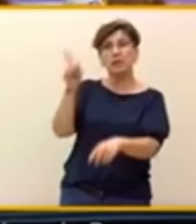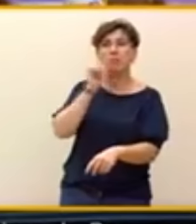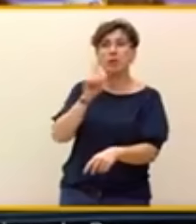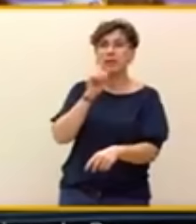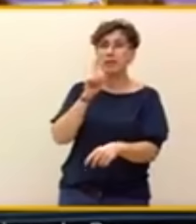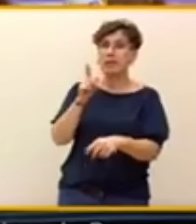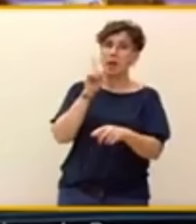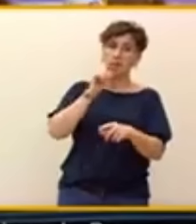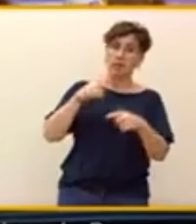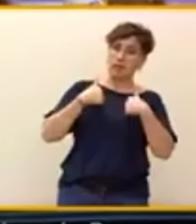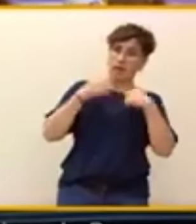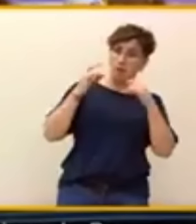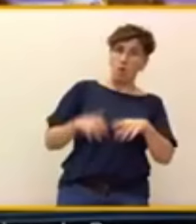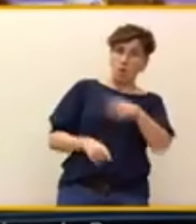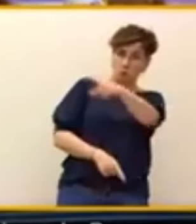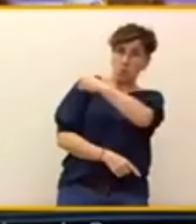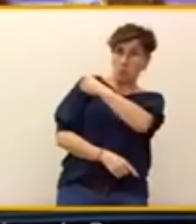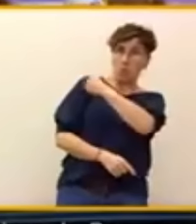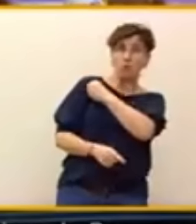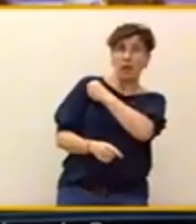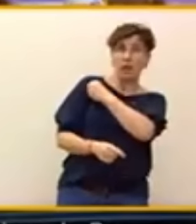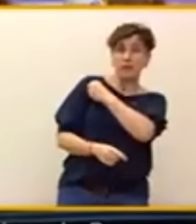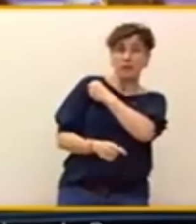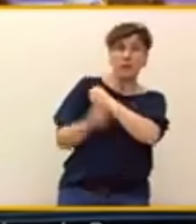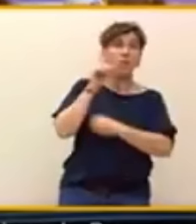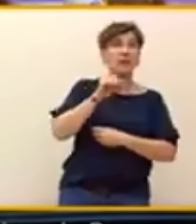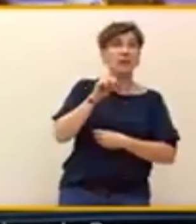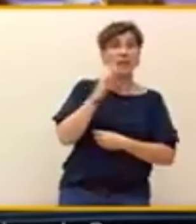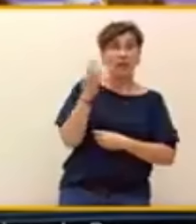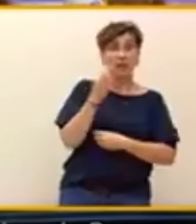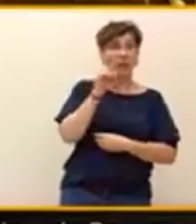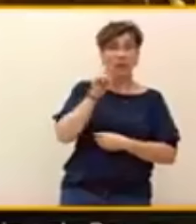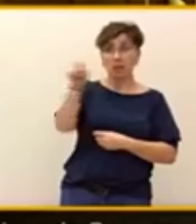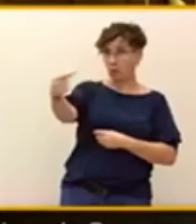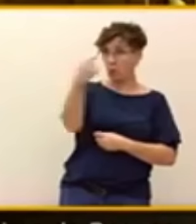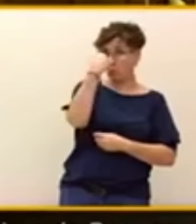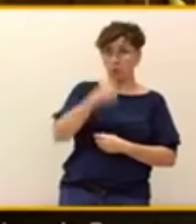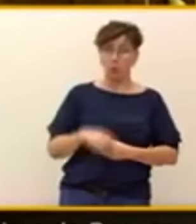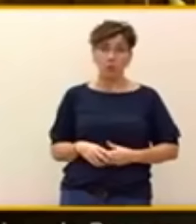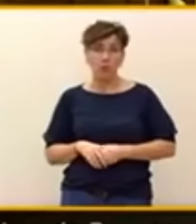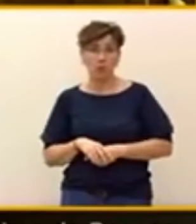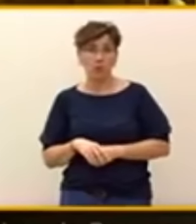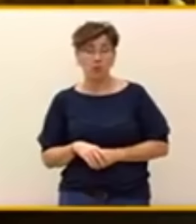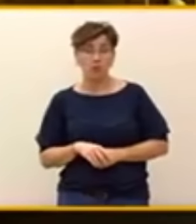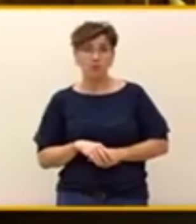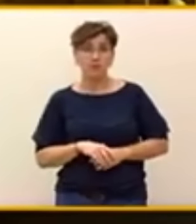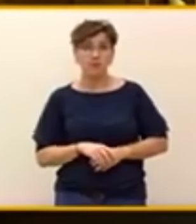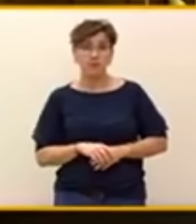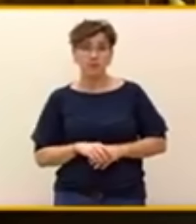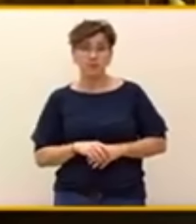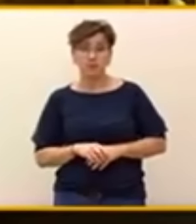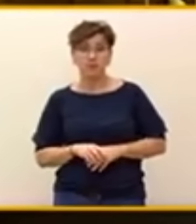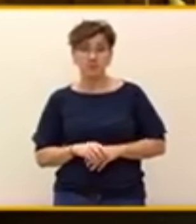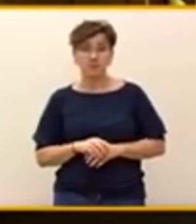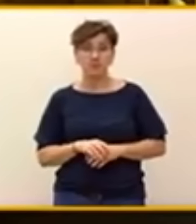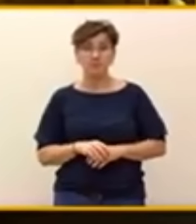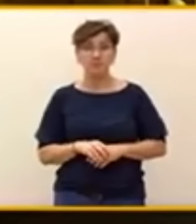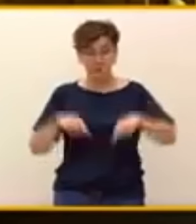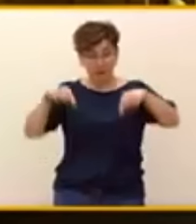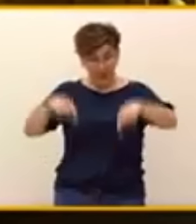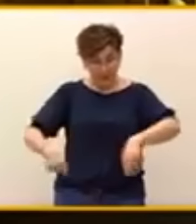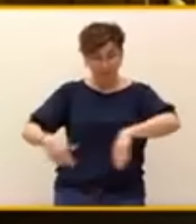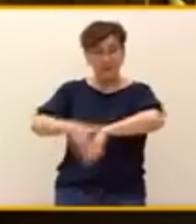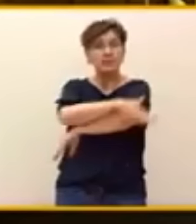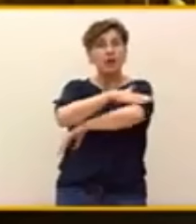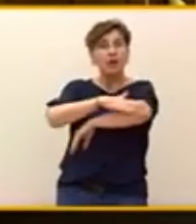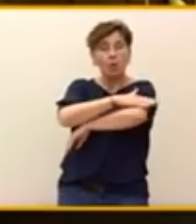eres tú? Señorías, este es el Gobierno de la mentira, del engaño y de la falsedad. Hace unos días,